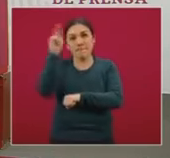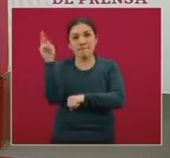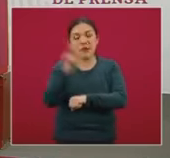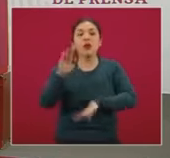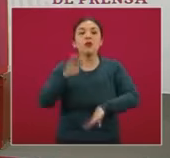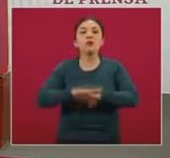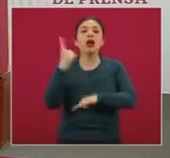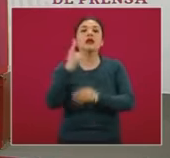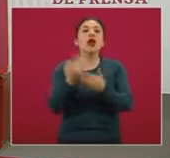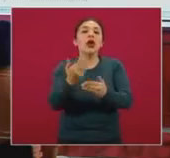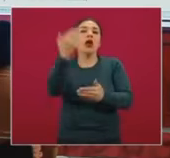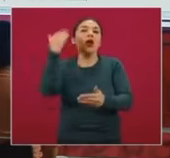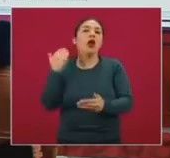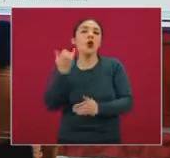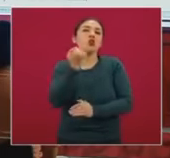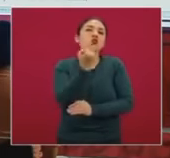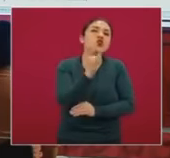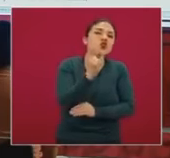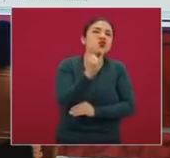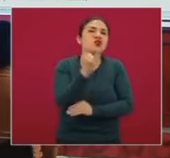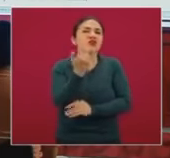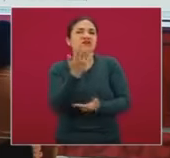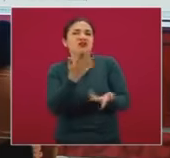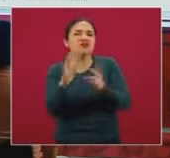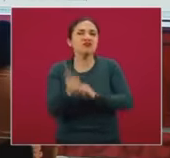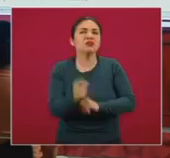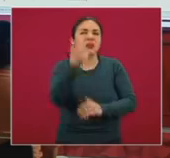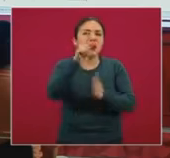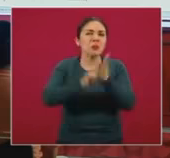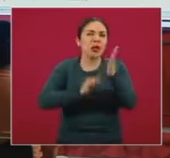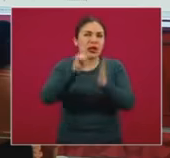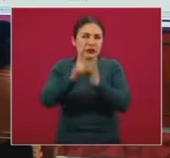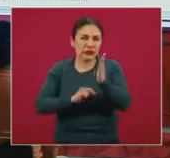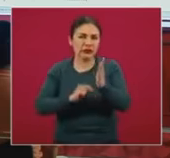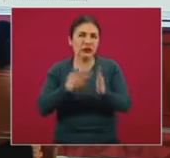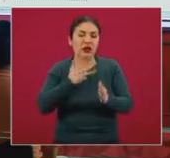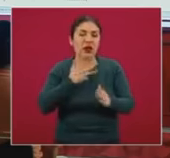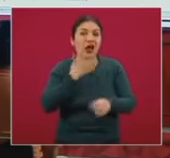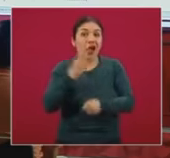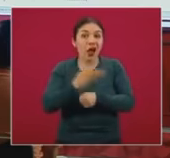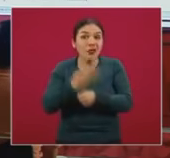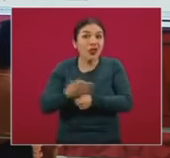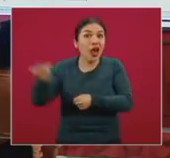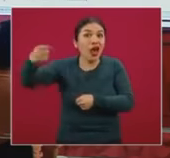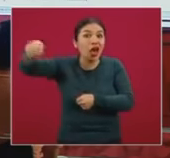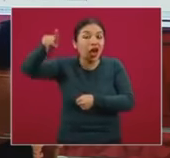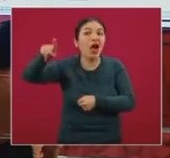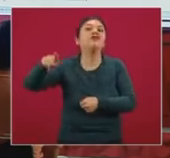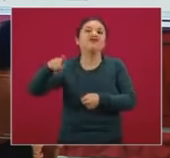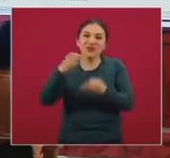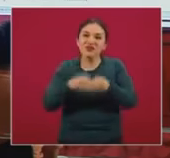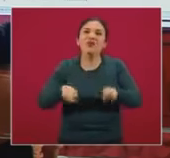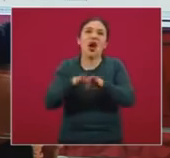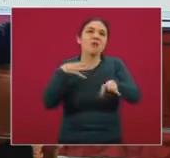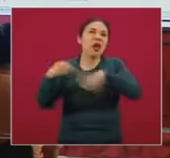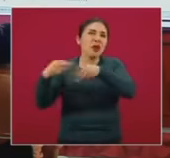tuvieron en un momento en los primeros meses del año, es decir, hay una actividad importante.